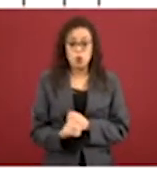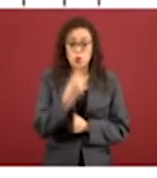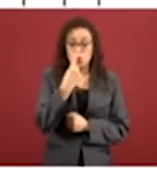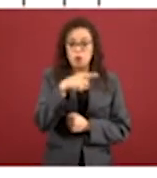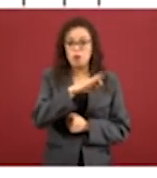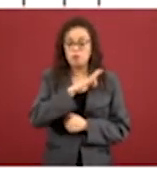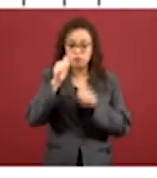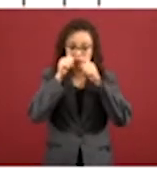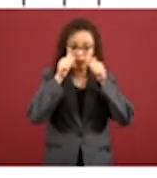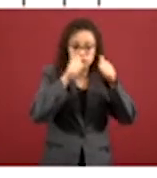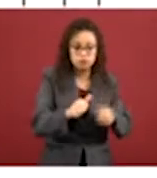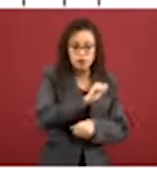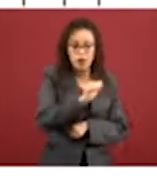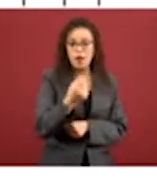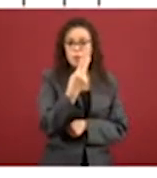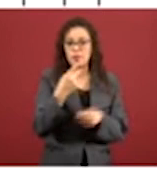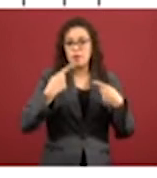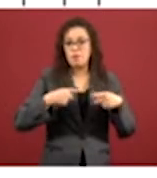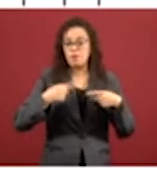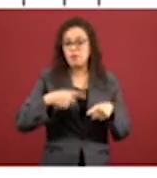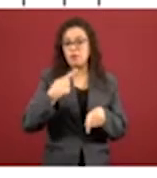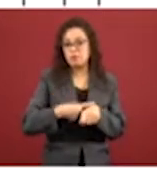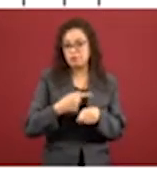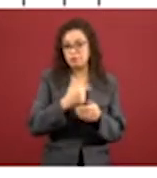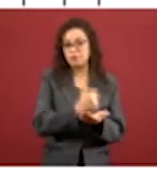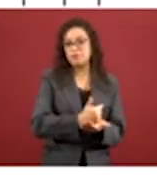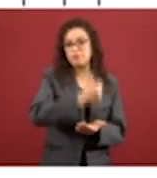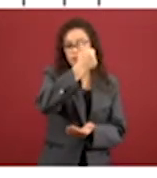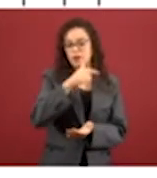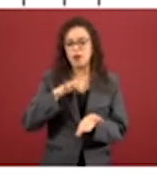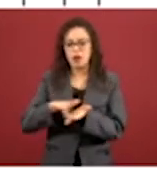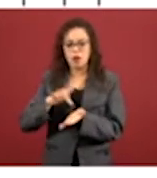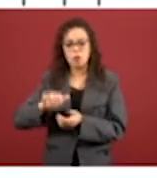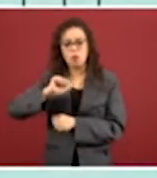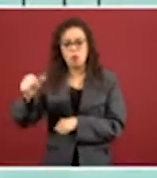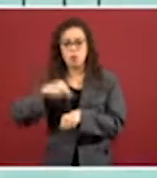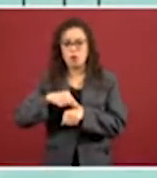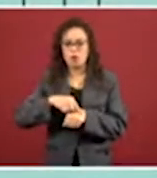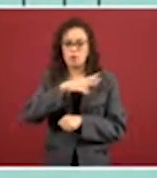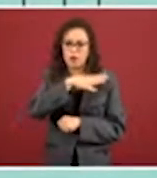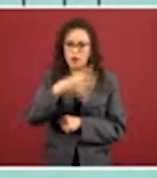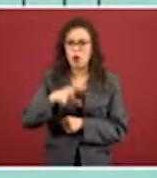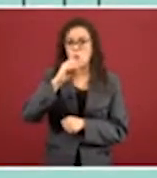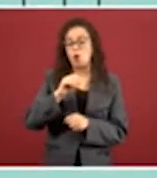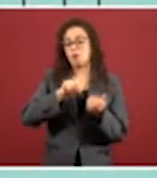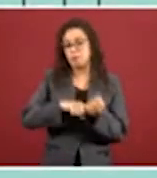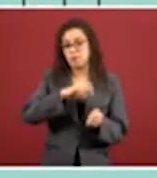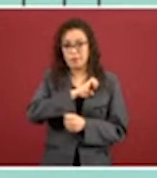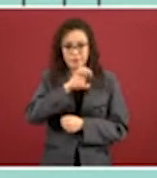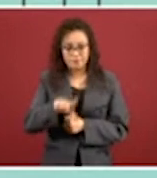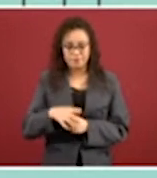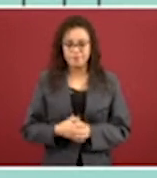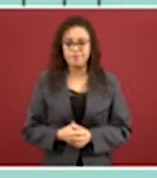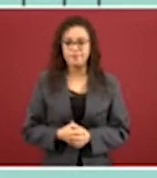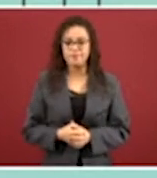25 pacientes críticos con el apoyo de otros médicos generales o especialistas. Y el mismo esquema se repite para el